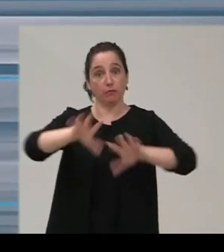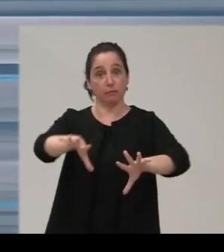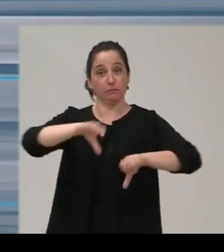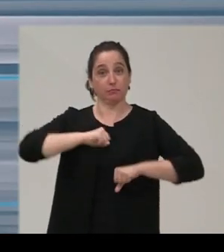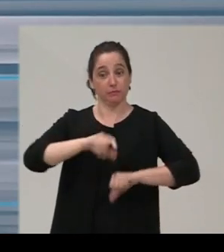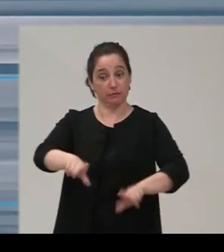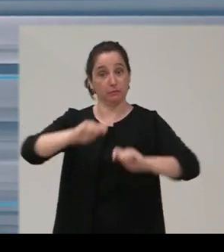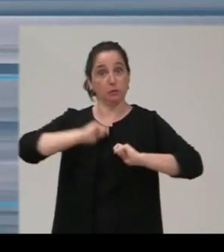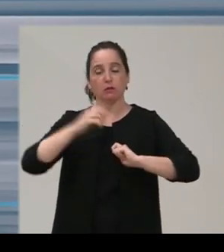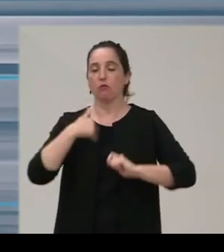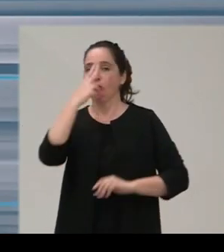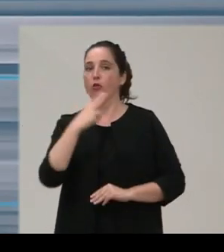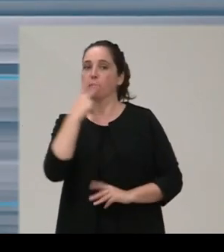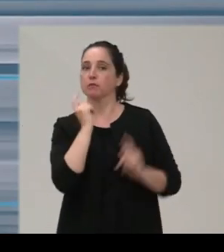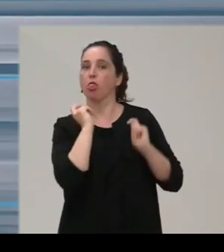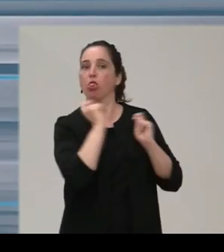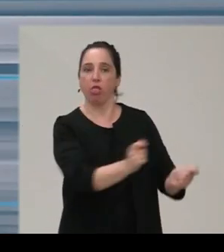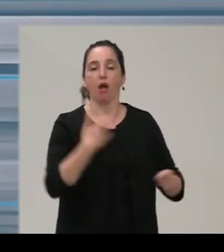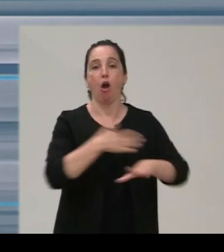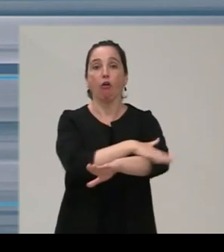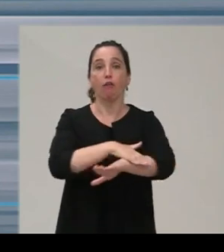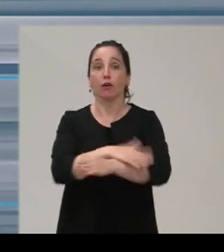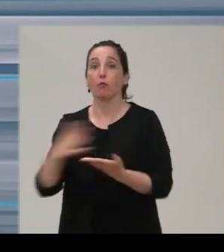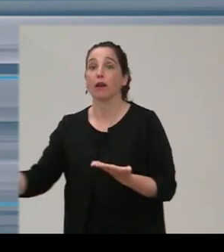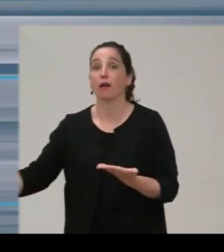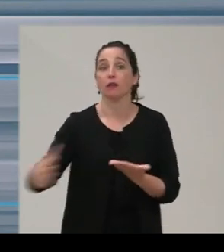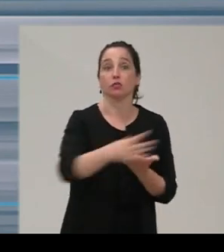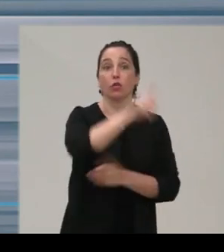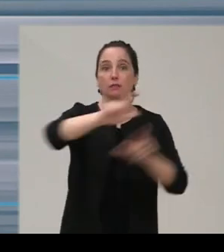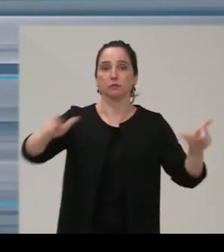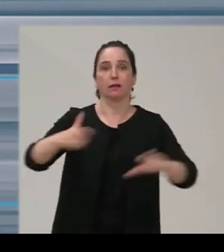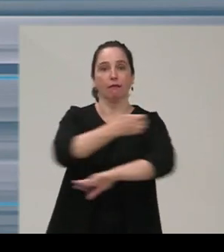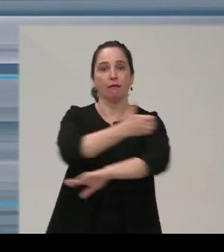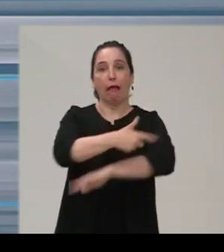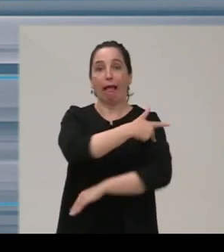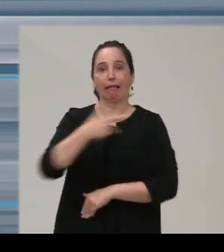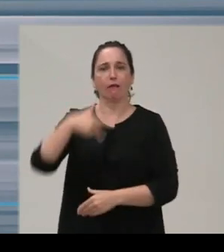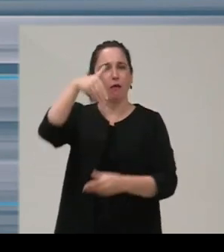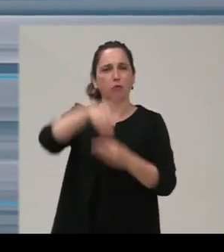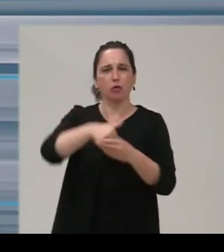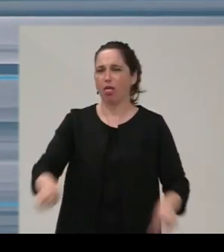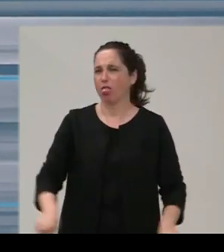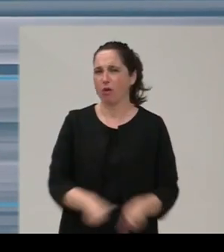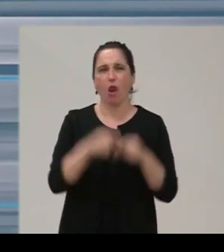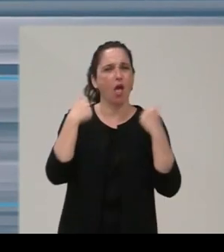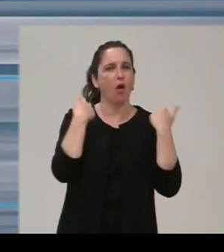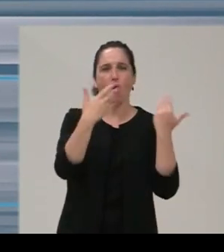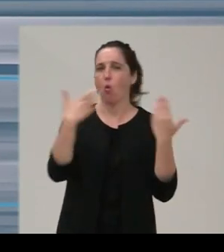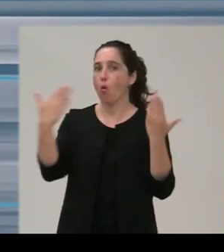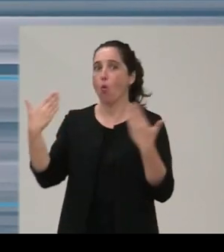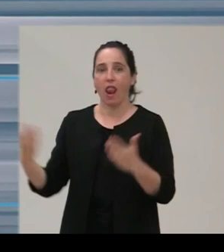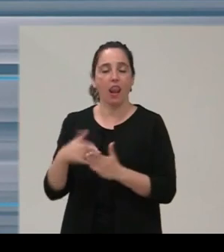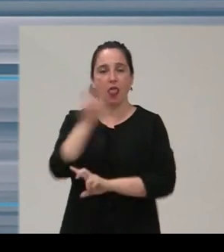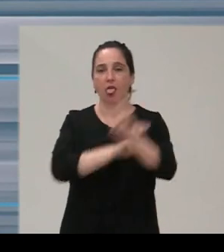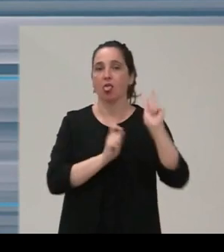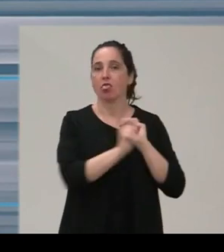lo vamos a hacer, lo estamos haciendo. Vamos a gobernar para todos los cántabros, vivan donde vivan y voten lo que voten, pensando en las